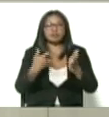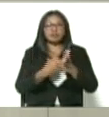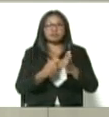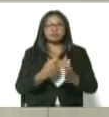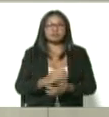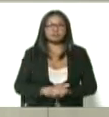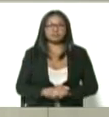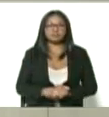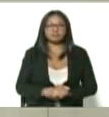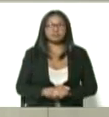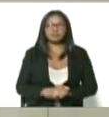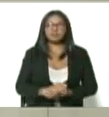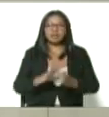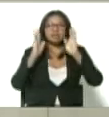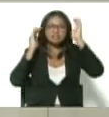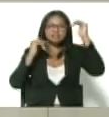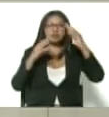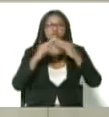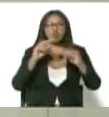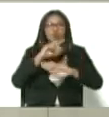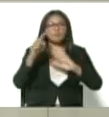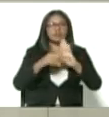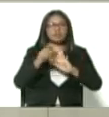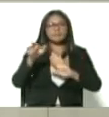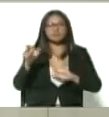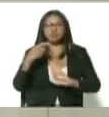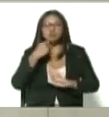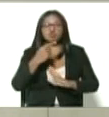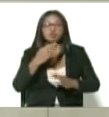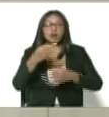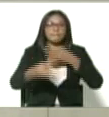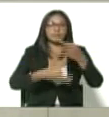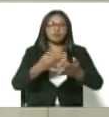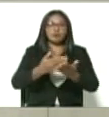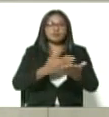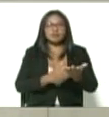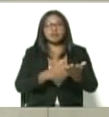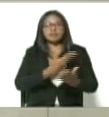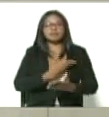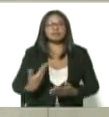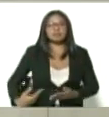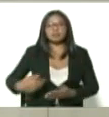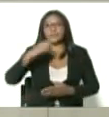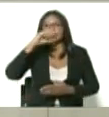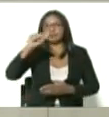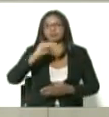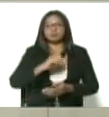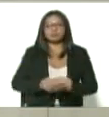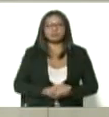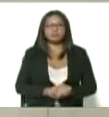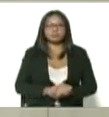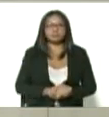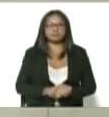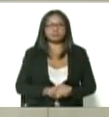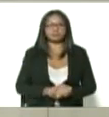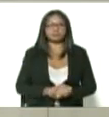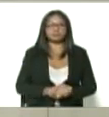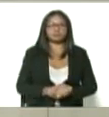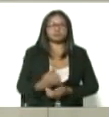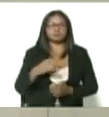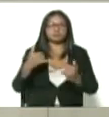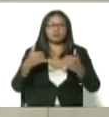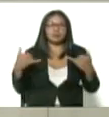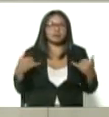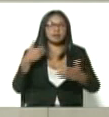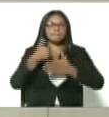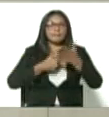para atender a los que están en la primera fila. Lo dijo ayer el presidente Nicolás Maduro. Están en la primera línea de